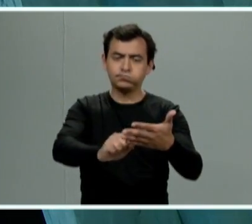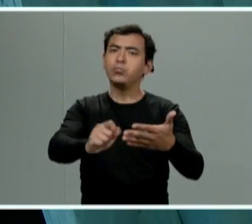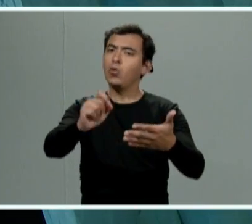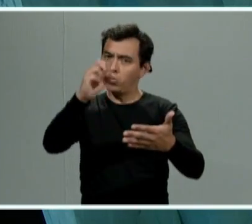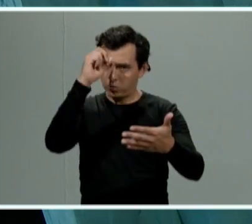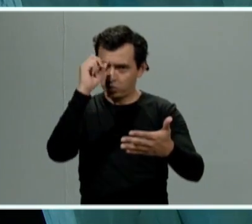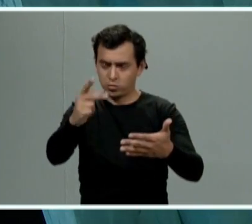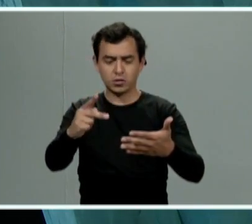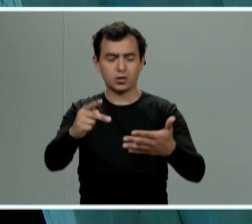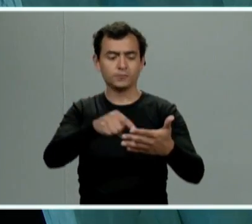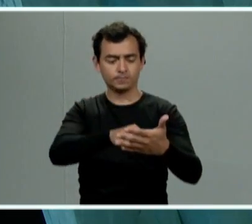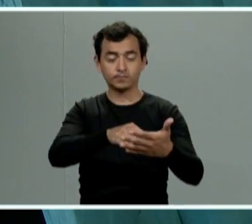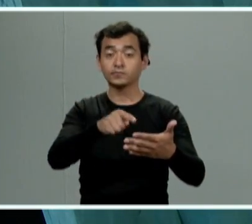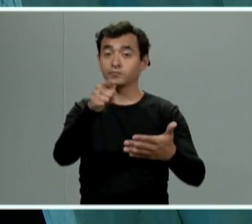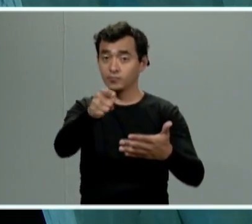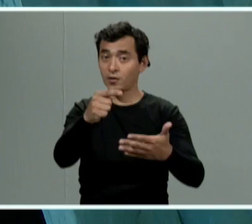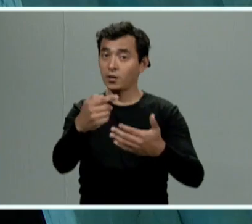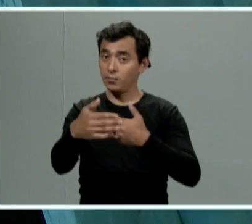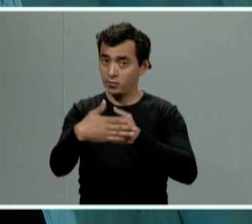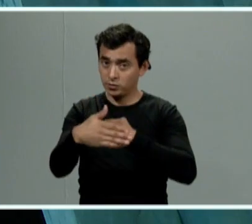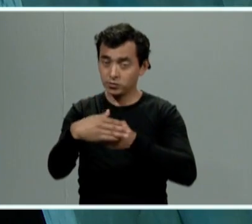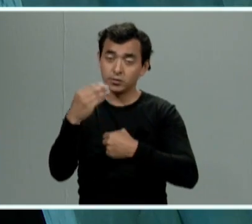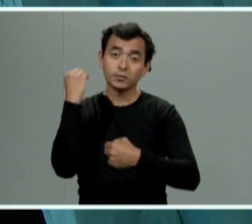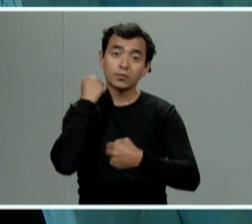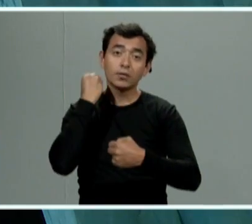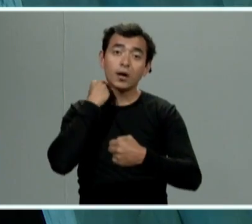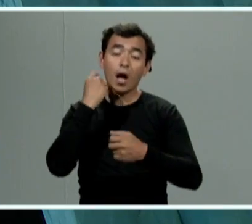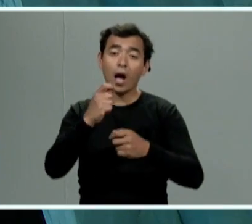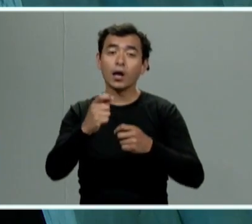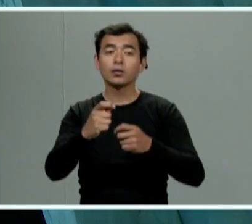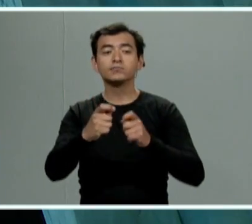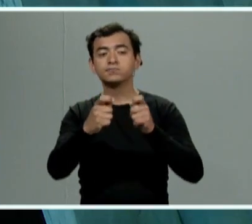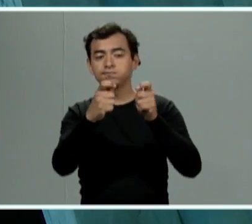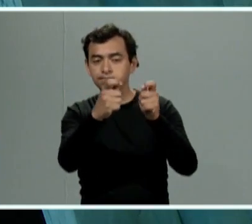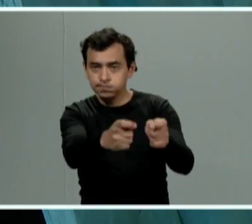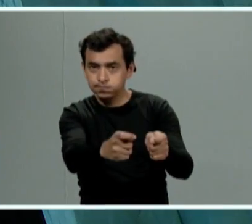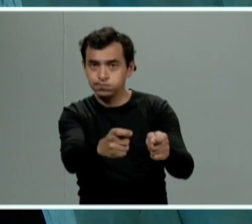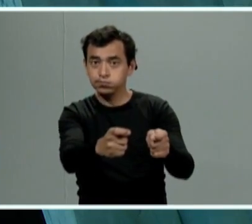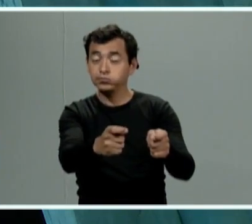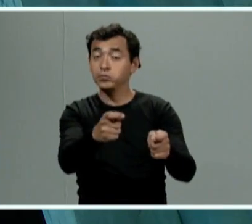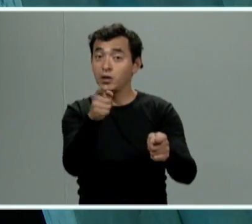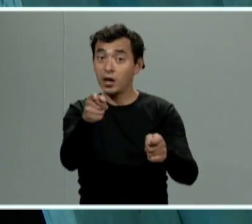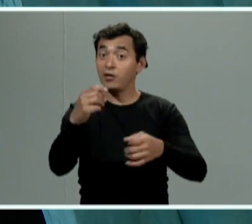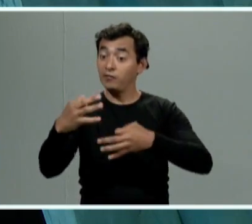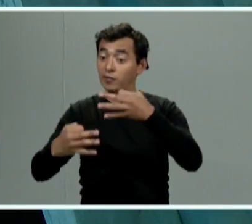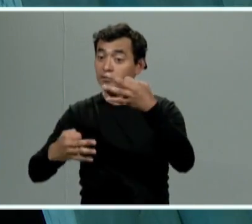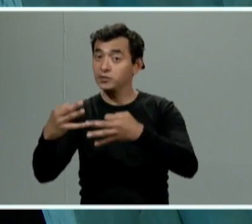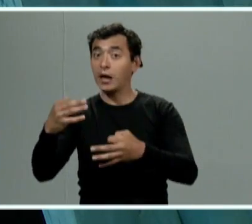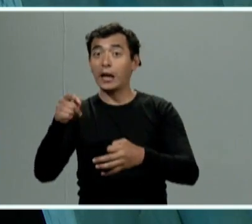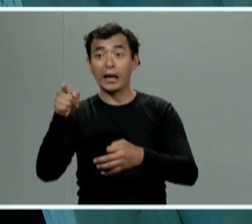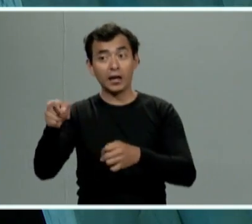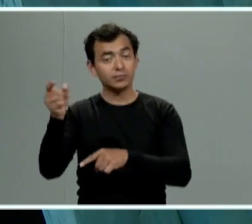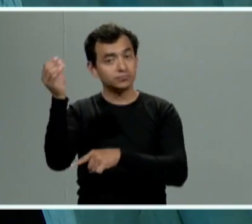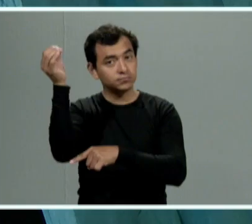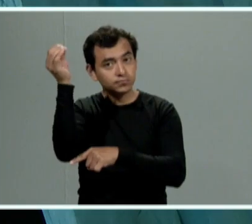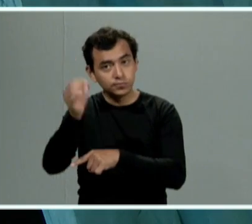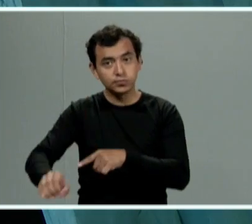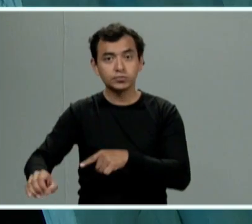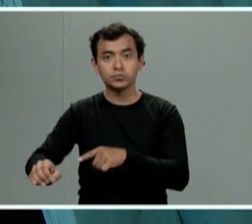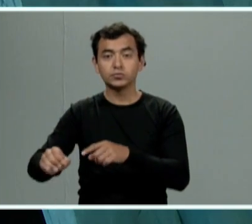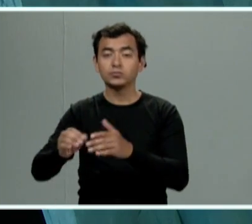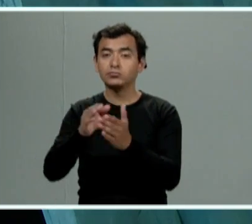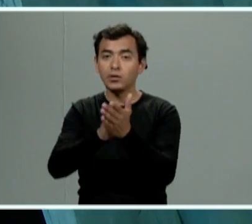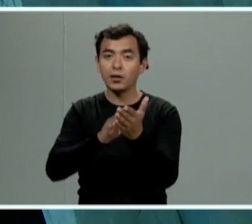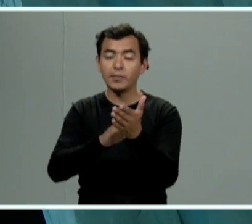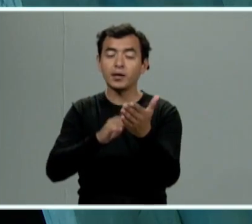asesor jurídico y el fiscal en base a esa petición de la víctima tiene la obligación de girar el oficio a la comisión ejecutiva